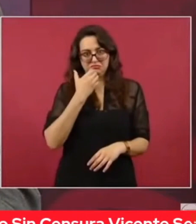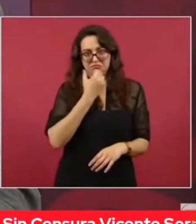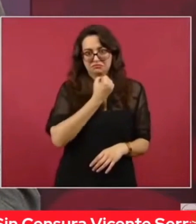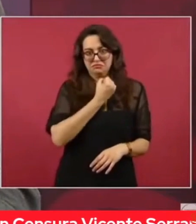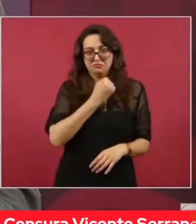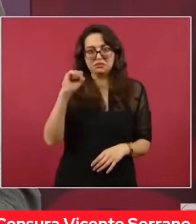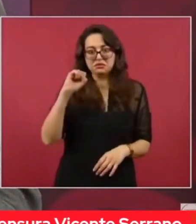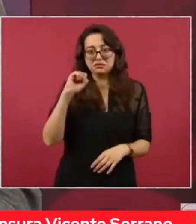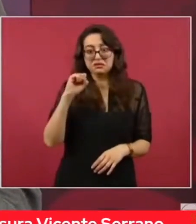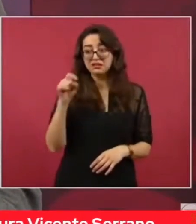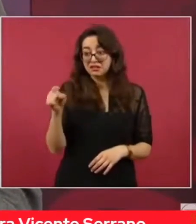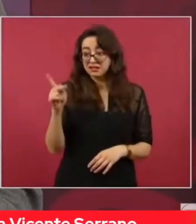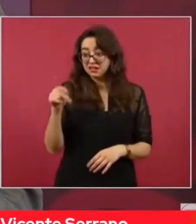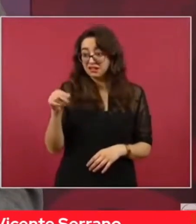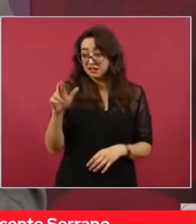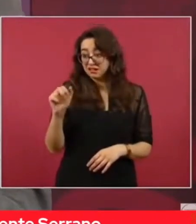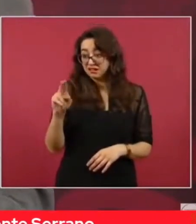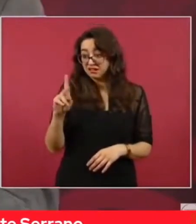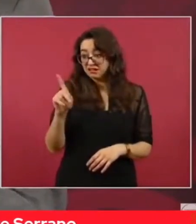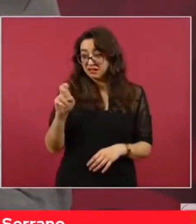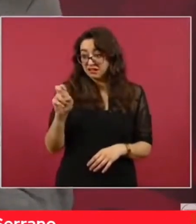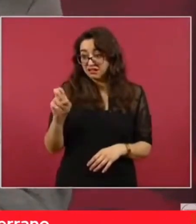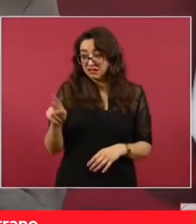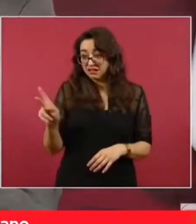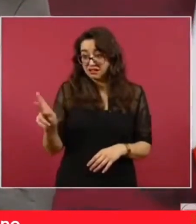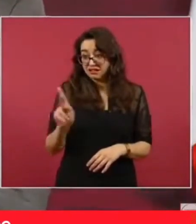Y desde luego no se puede comparar